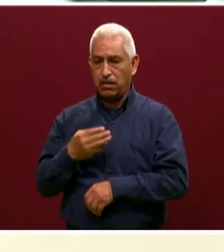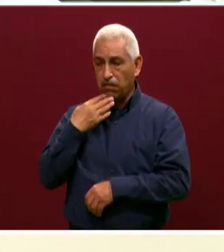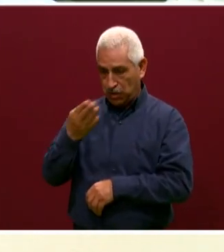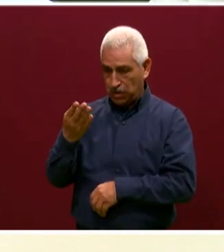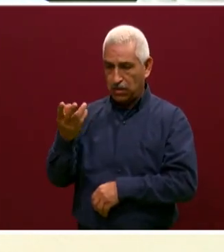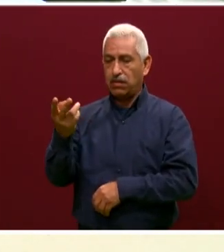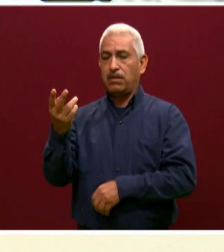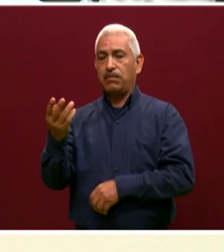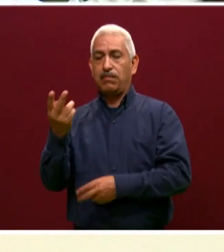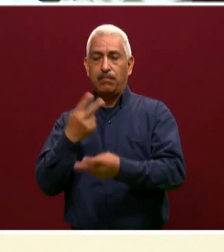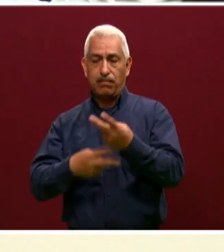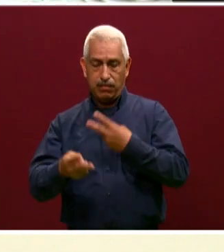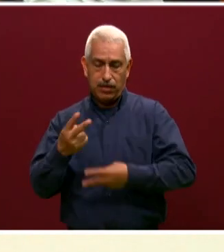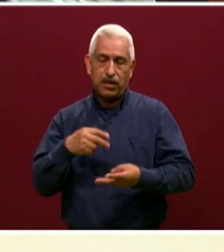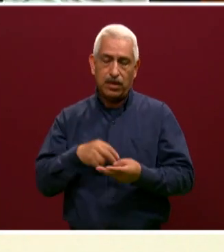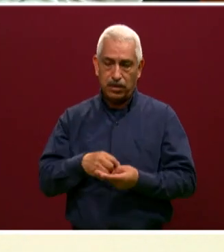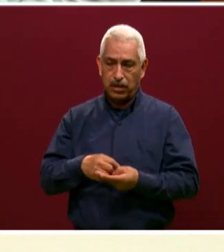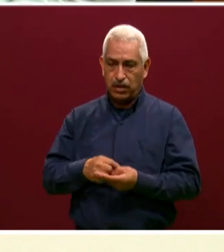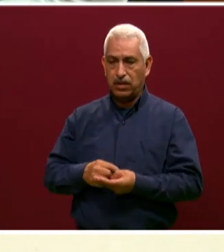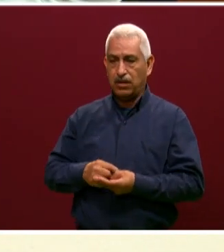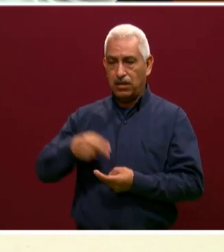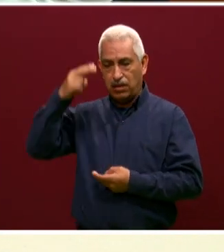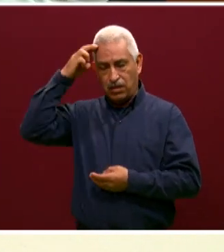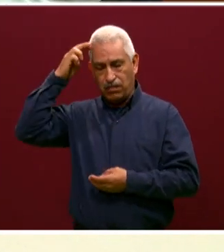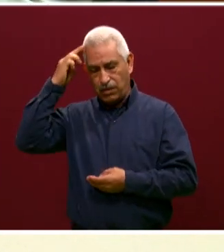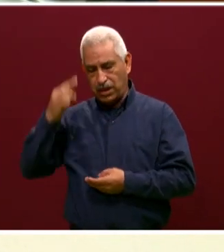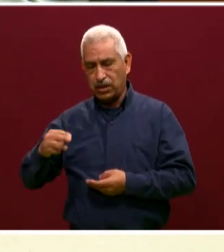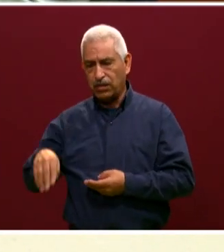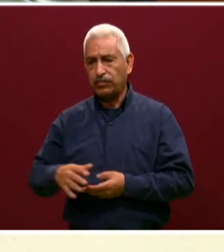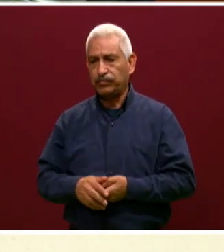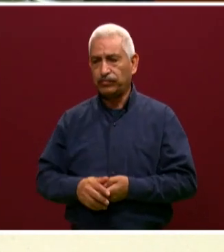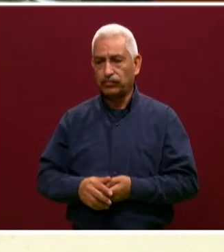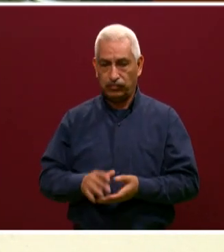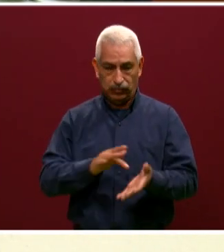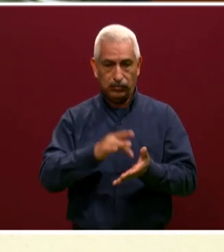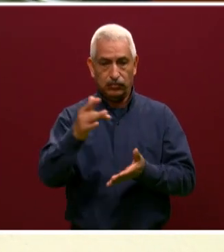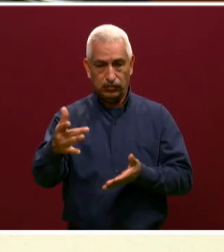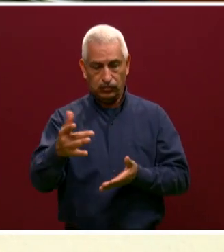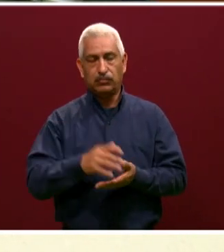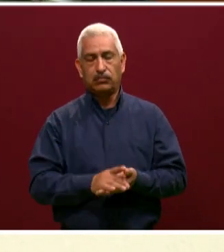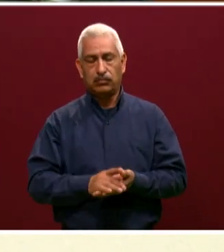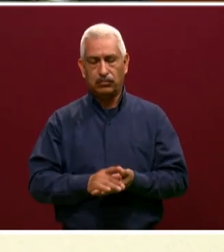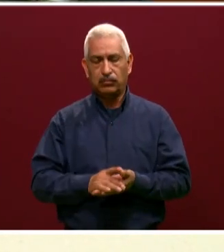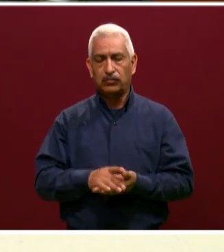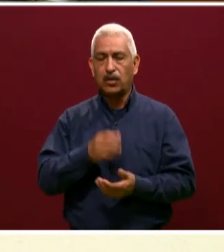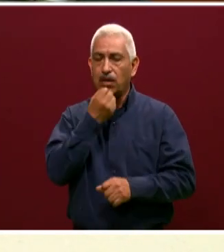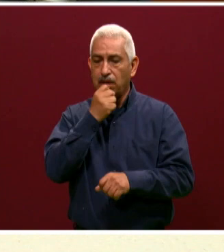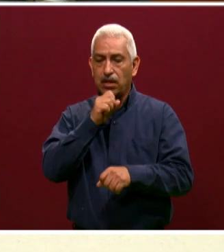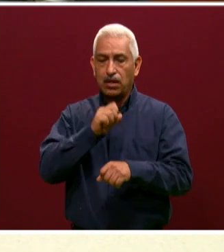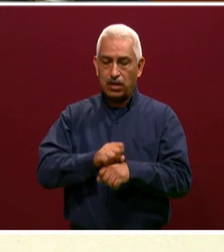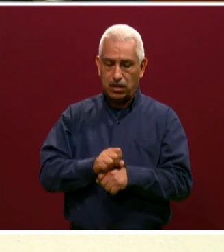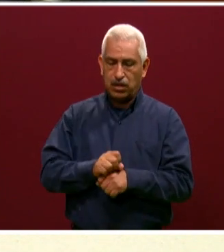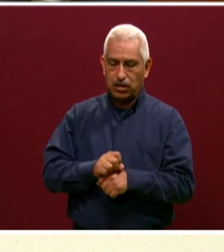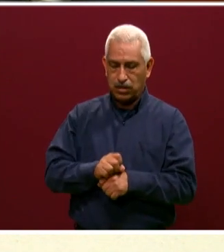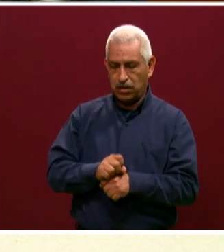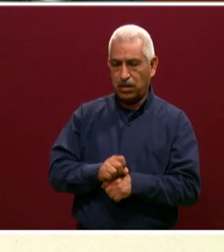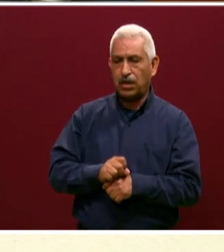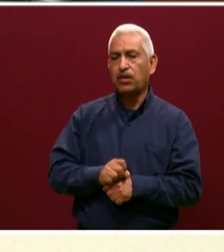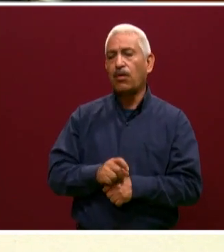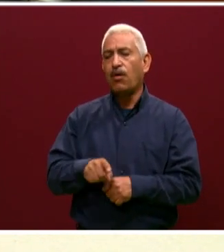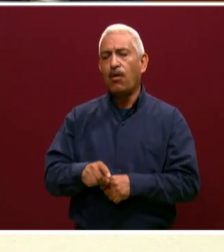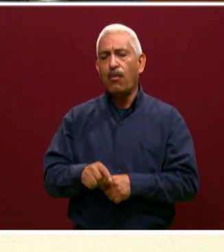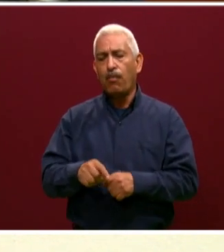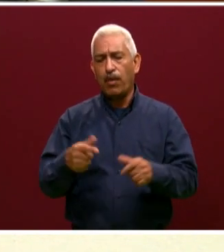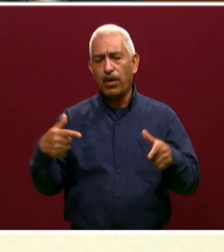Gracias, licenciada Nuria, por este espacio. Gracias a nuestro doctor Militón Lozano Pérez, Secretario de Educación Pública, por este